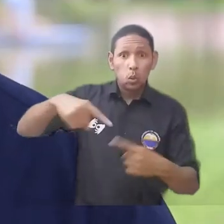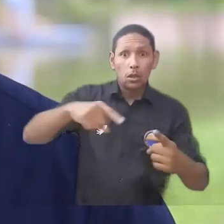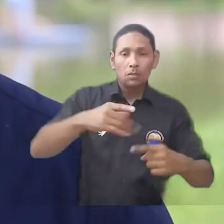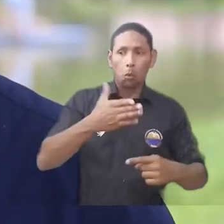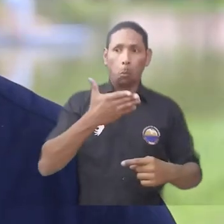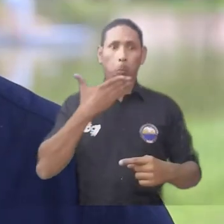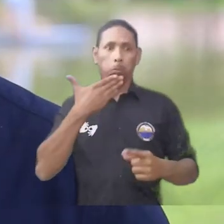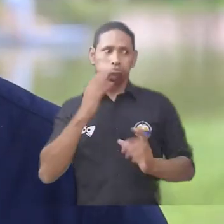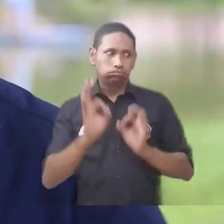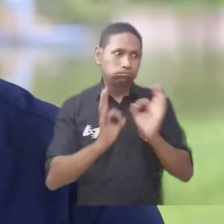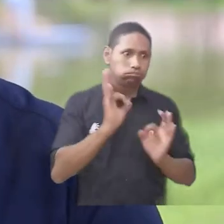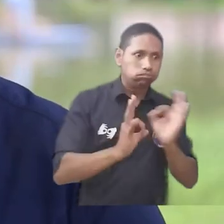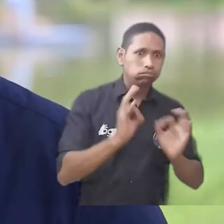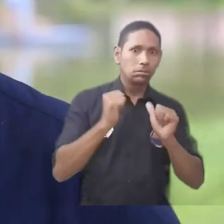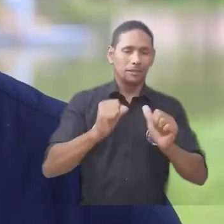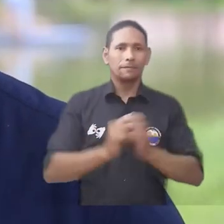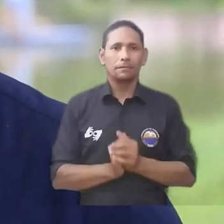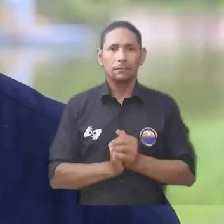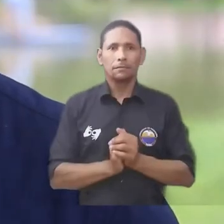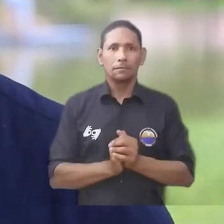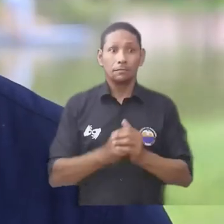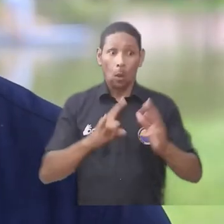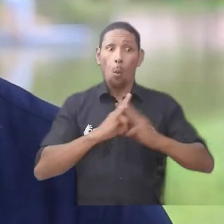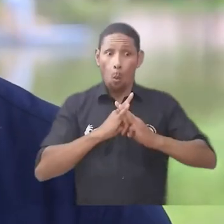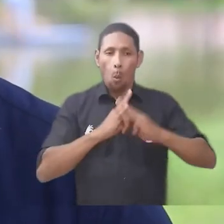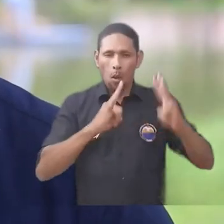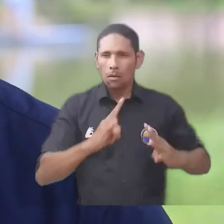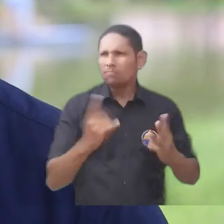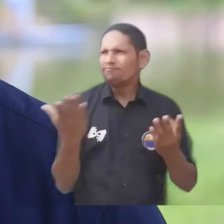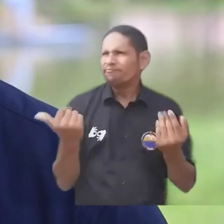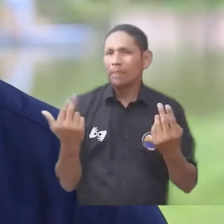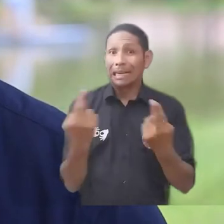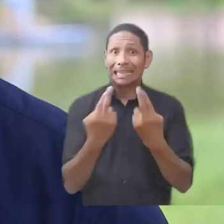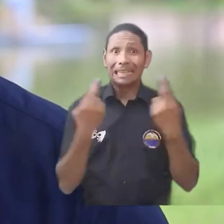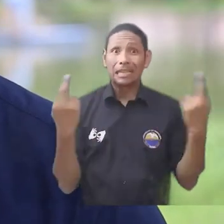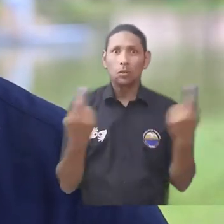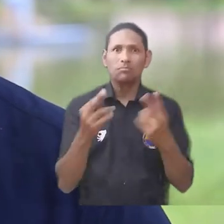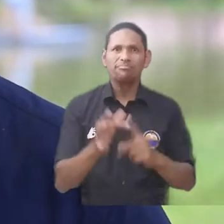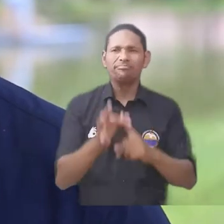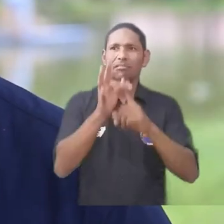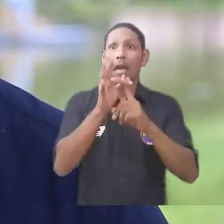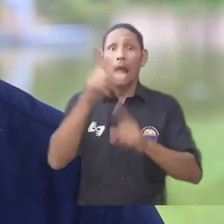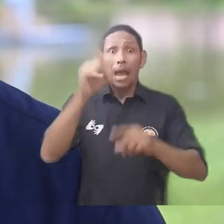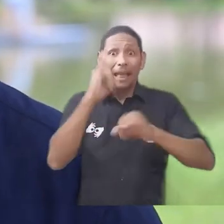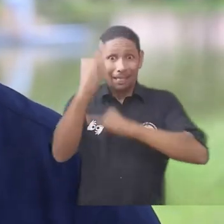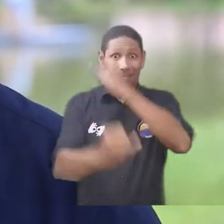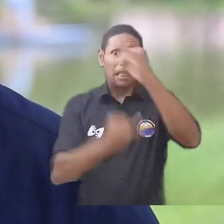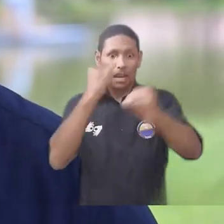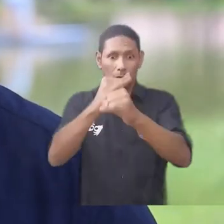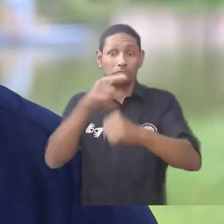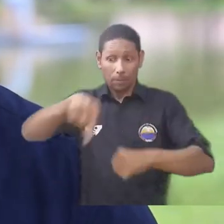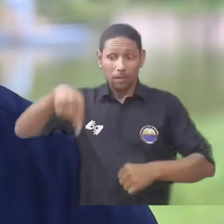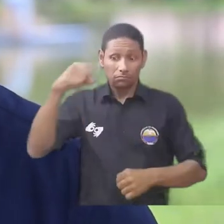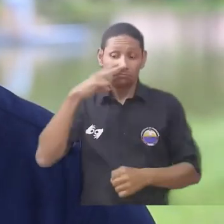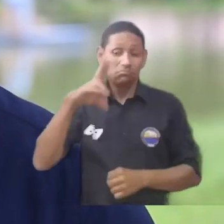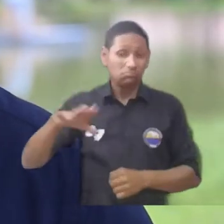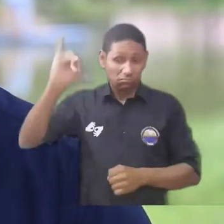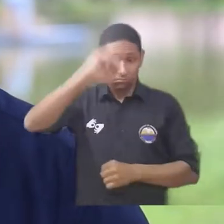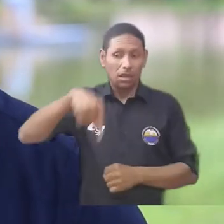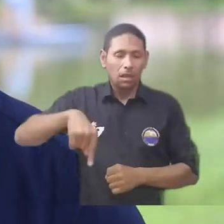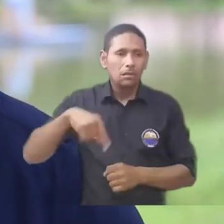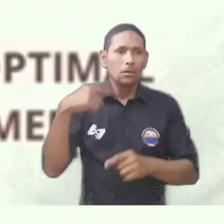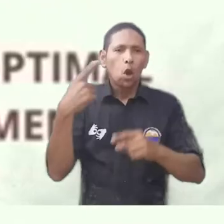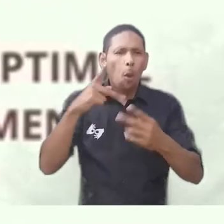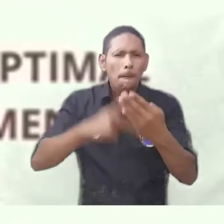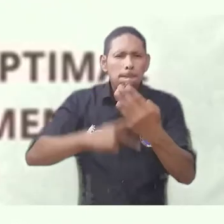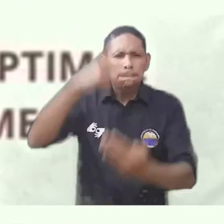propósito, la Alma Mater reunió a expertos académicos nacionales e internacionales que hacen parte del proyecto Erasmus Plus